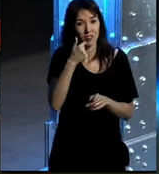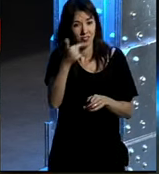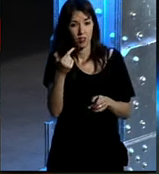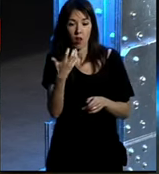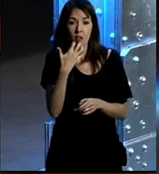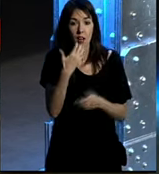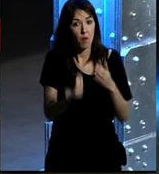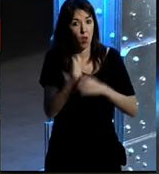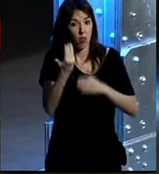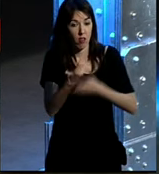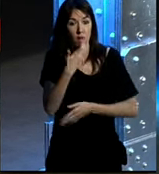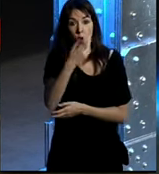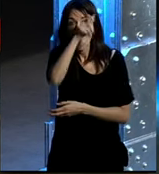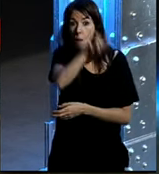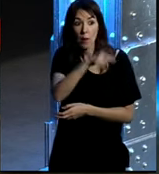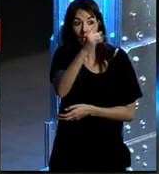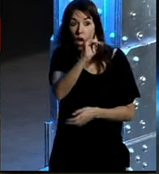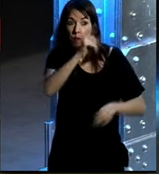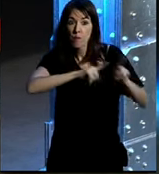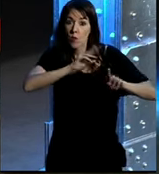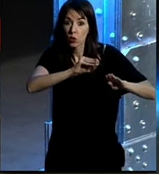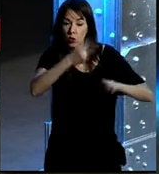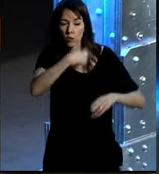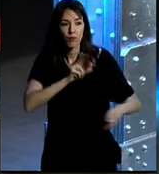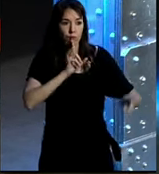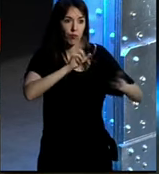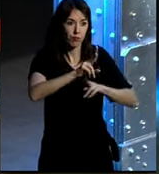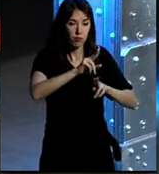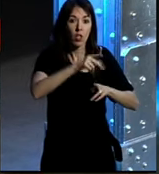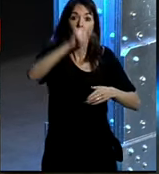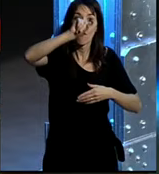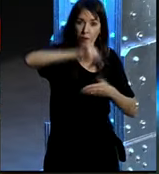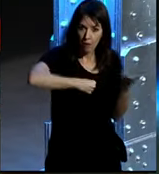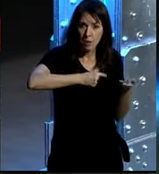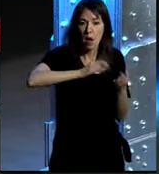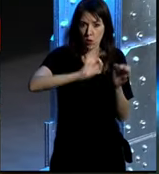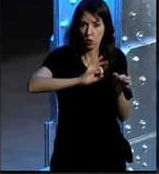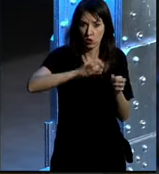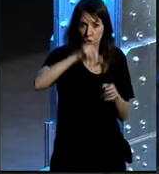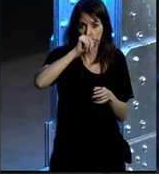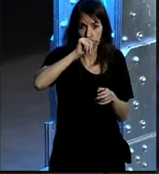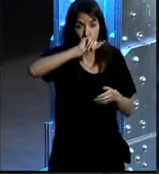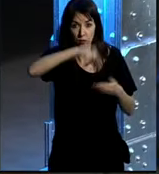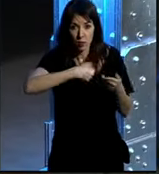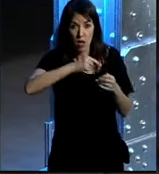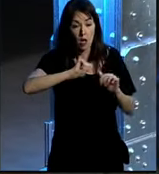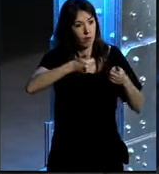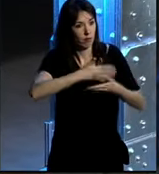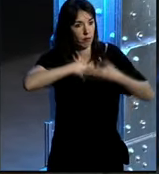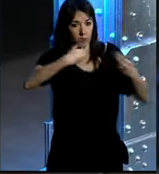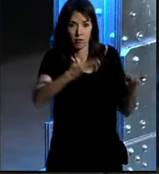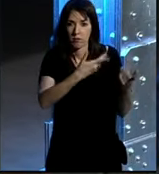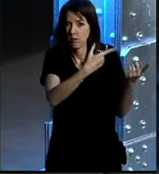ejemplo de día a día de una persona que tiene un problema y nosotros le respondemos firmamos el tweet y nos ponemos a su